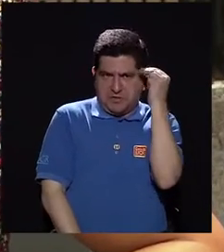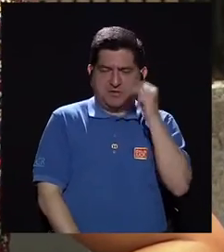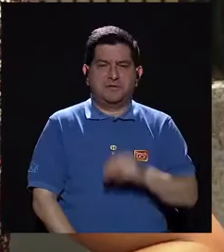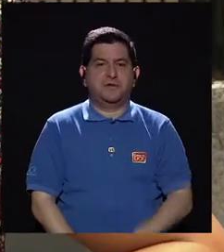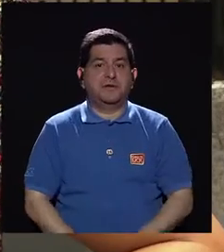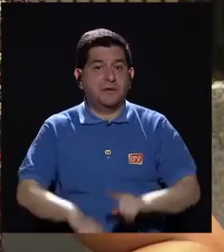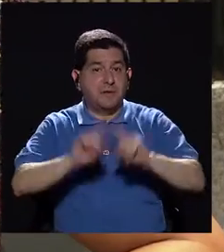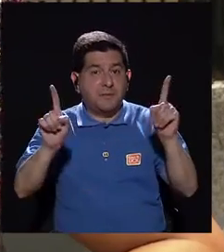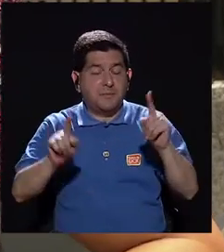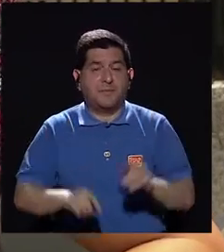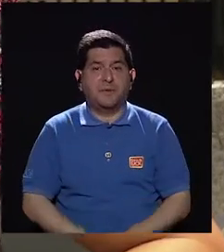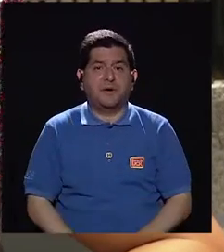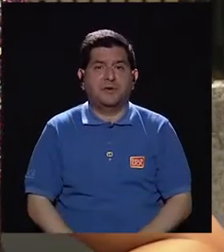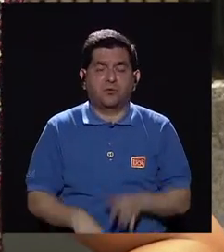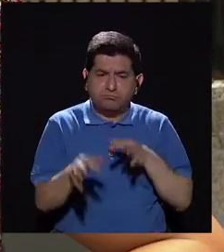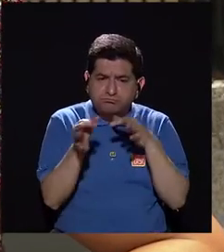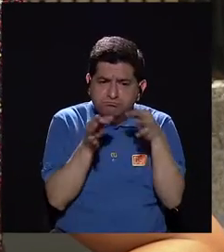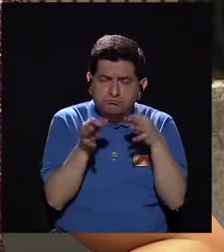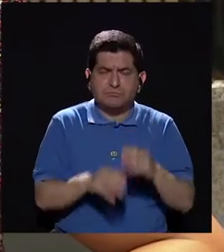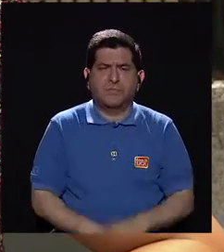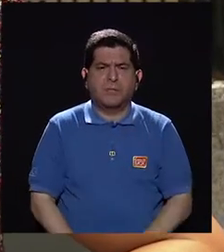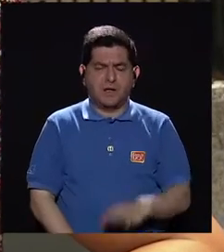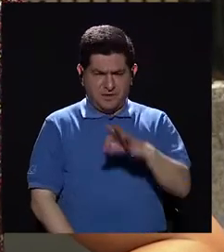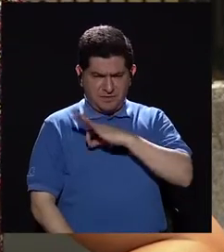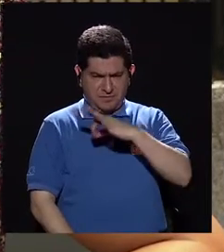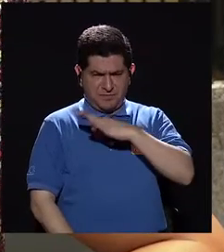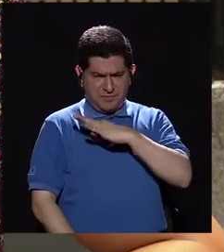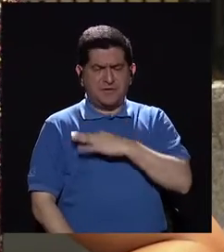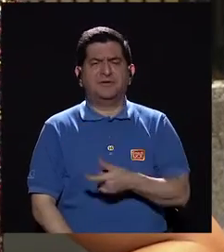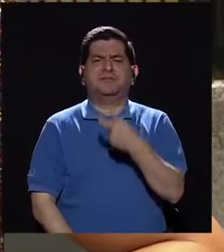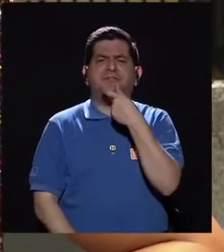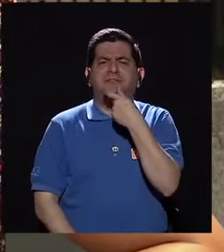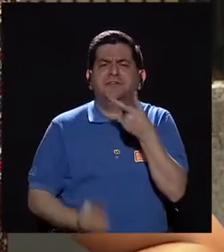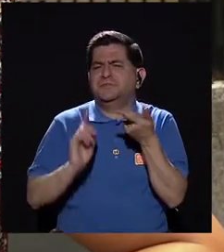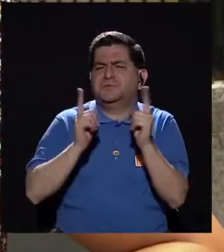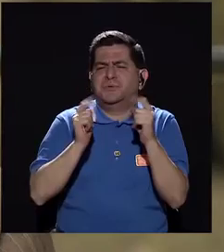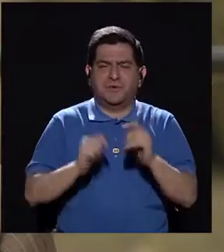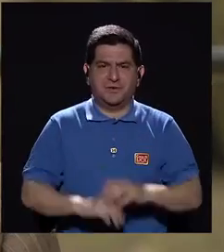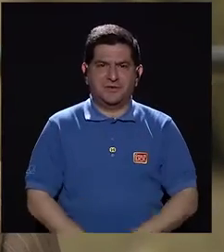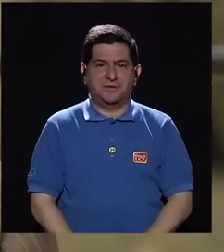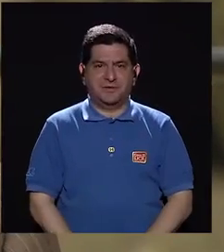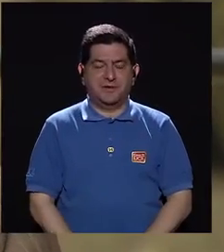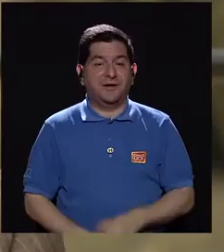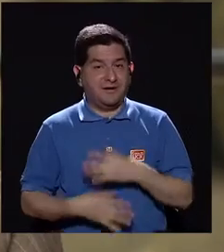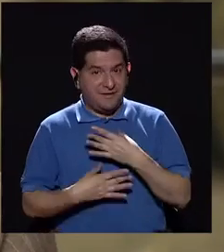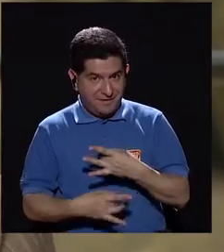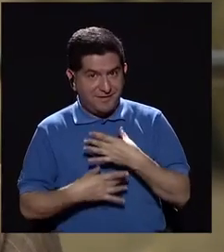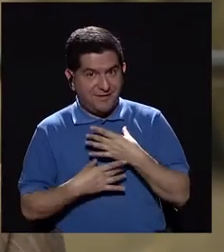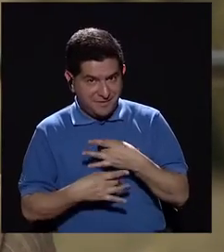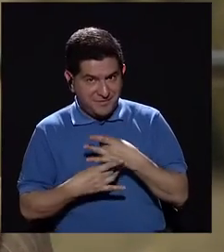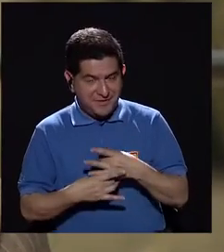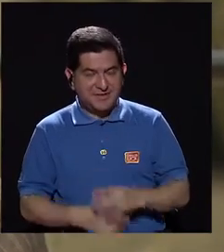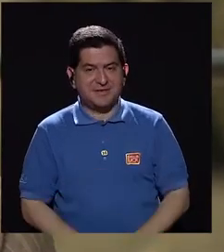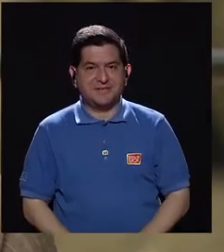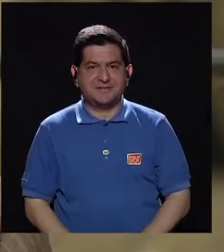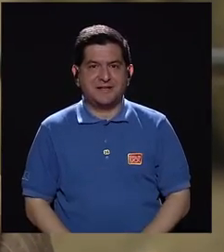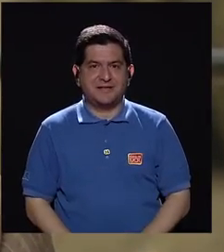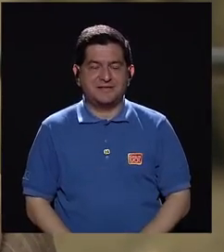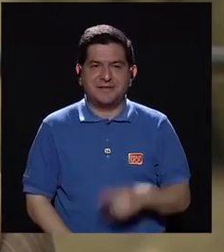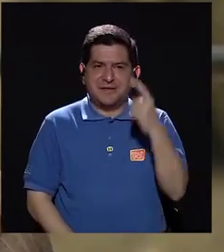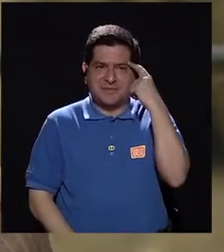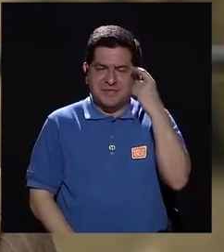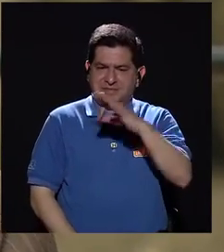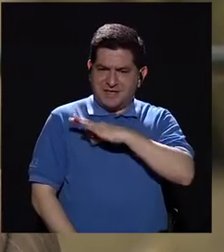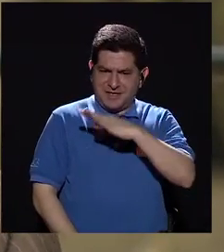parte mental, pero sí especificar sobre los beneficios de la risa. Es interesante con respecto a